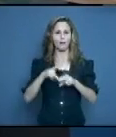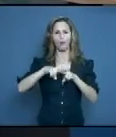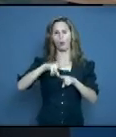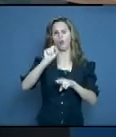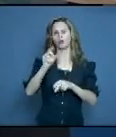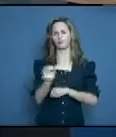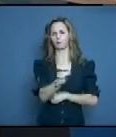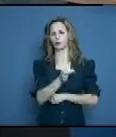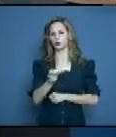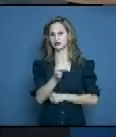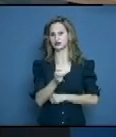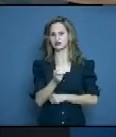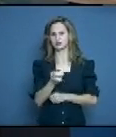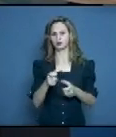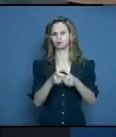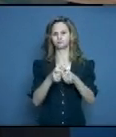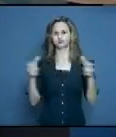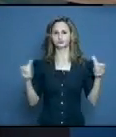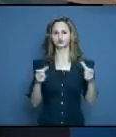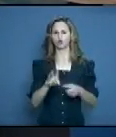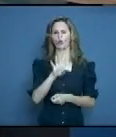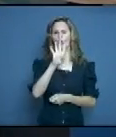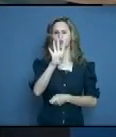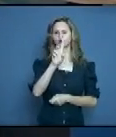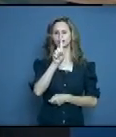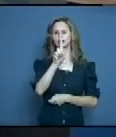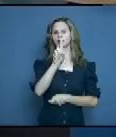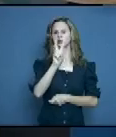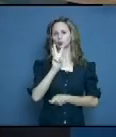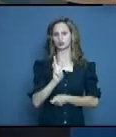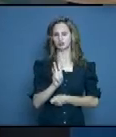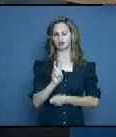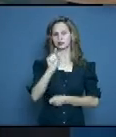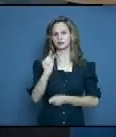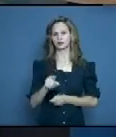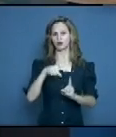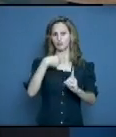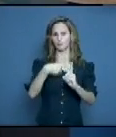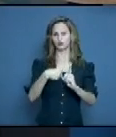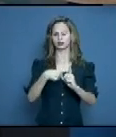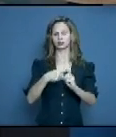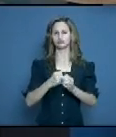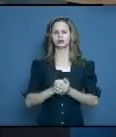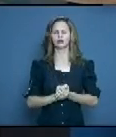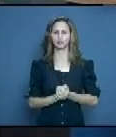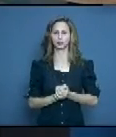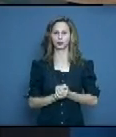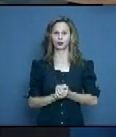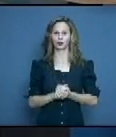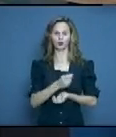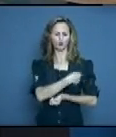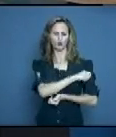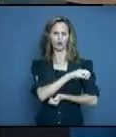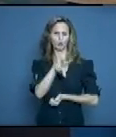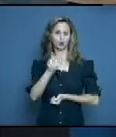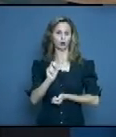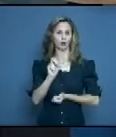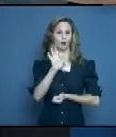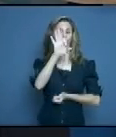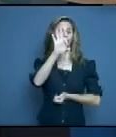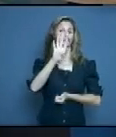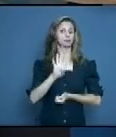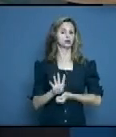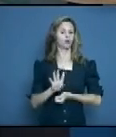nuestra provincia, un total de 413 diagnosticados. Del área de salud, Pedro del Toro, cifra alarmante, 84